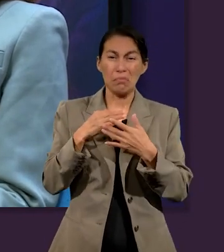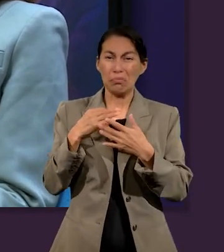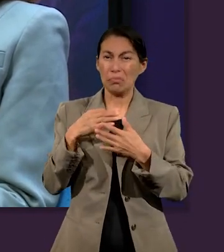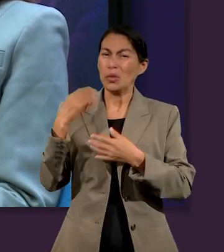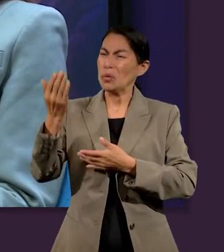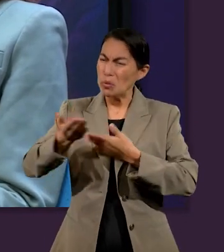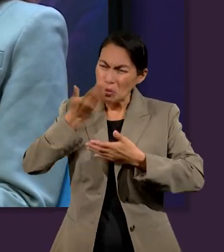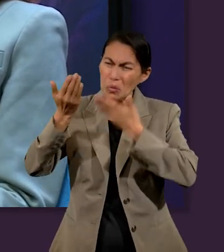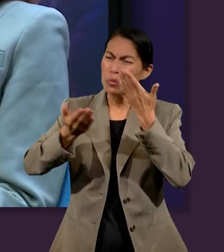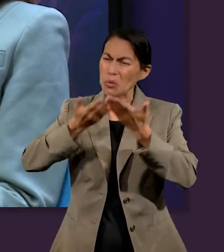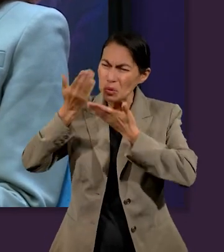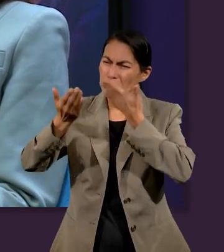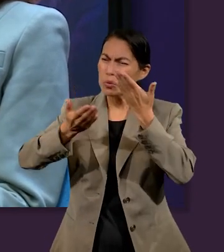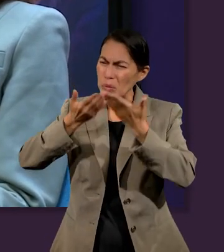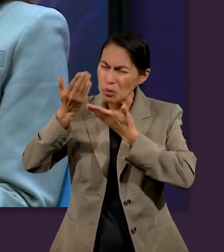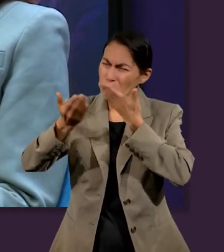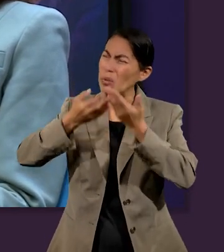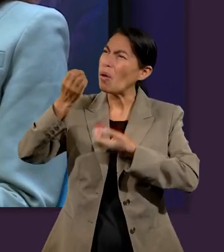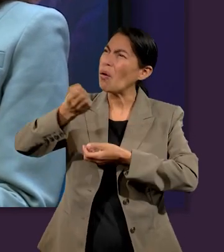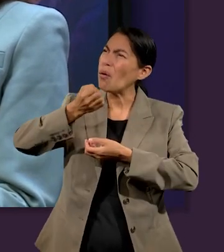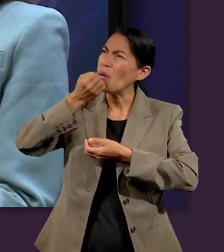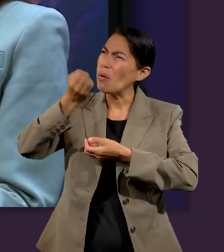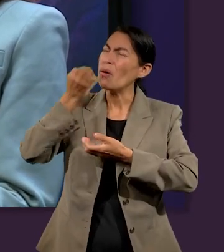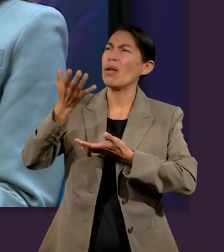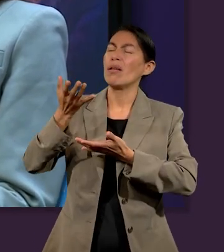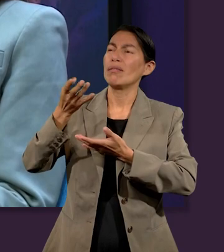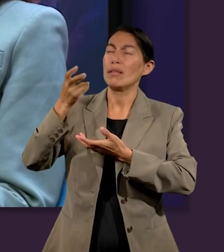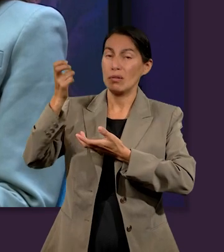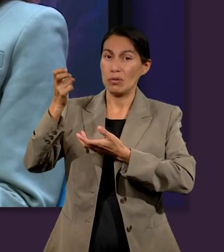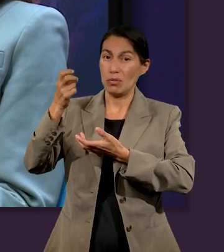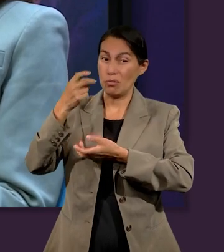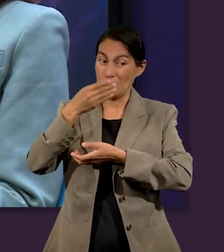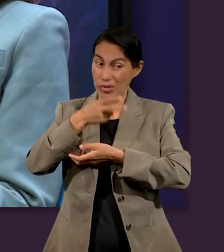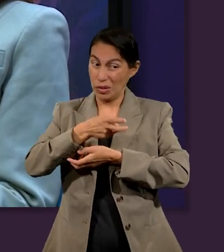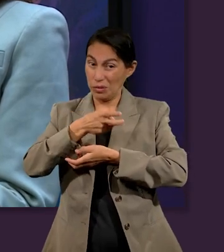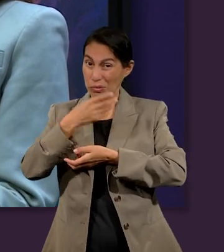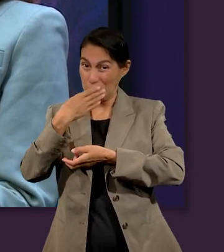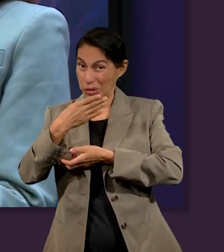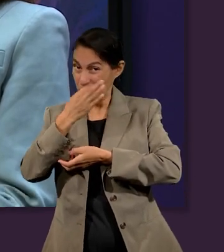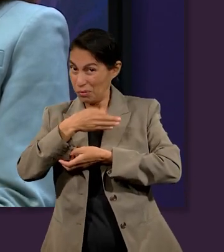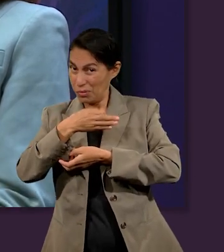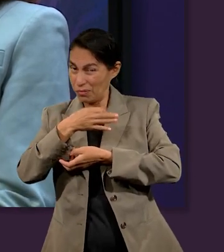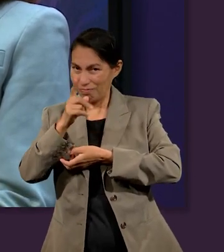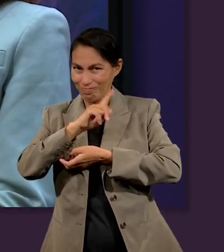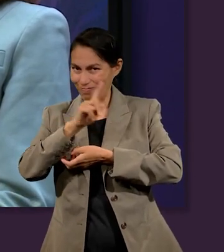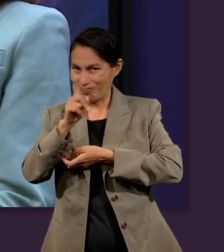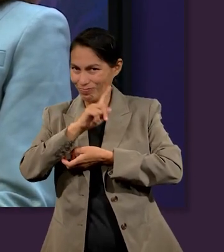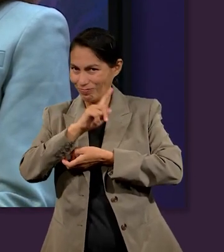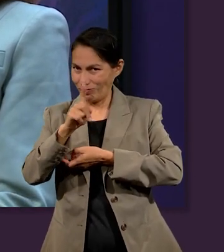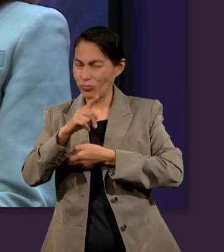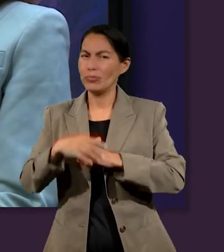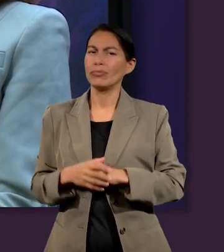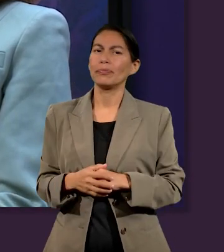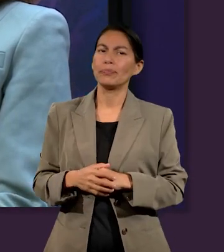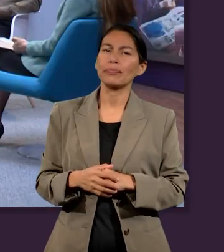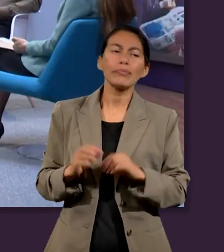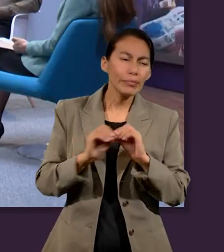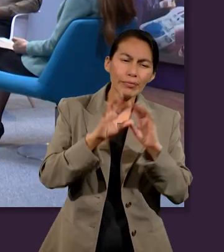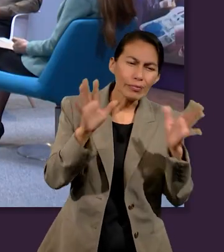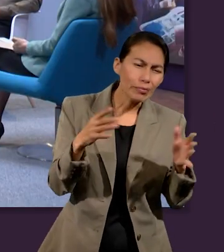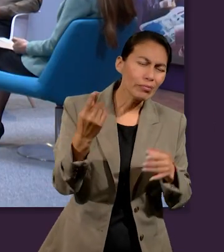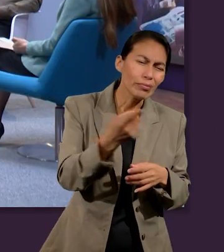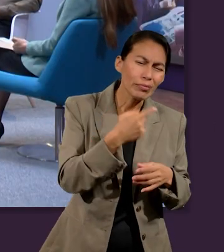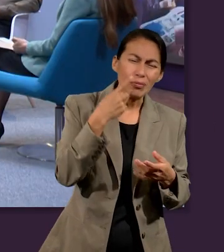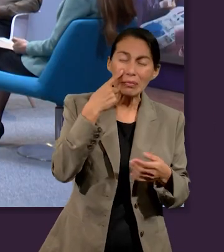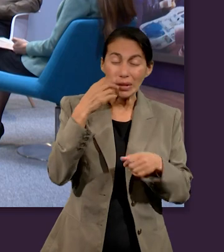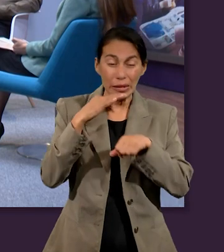los que nos tomamos las enseñanzas de la Biblia en serio, no podemos aceptar la teoría de la reencarnación. Claro, hay que